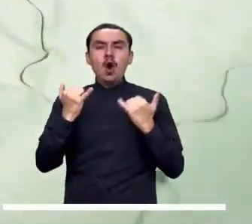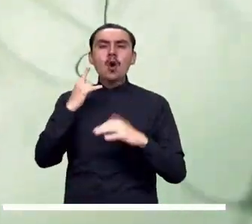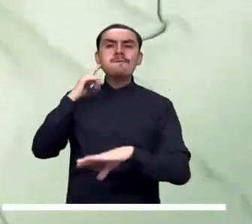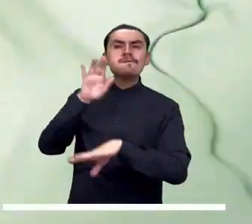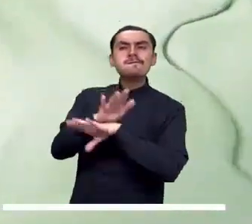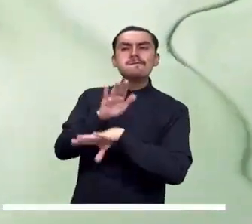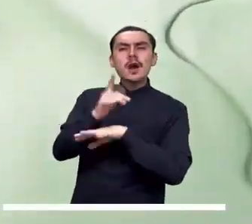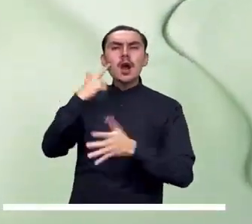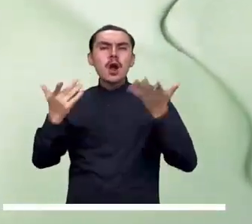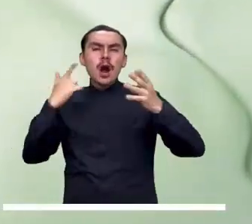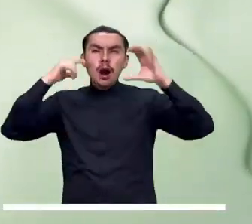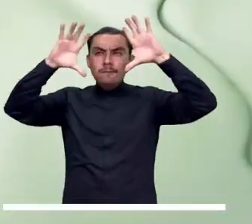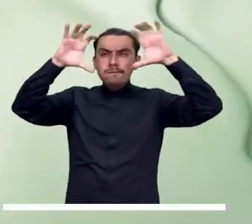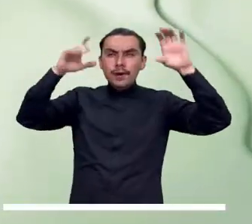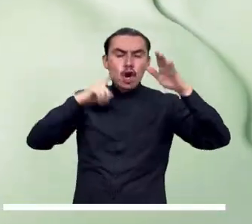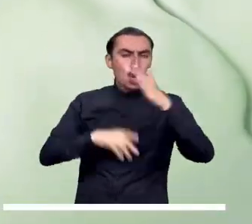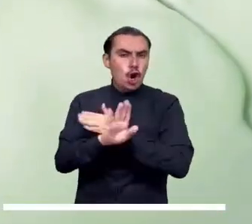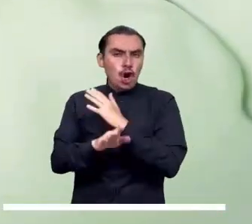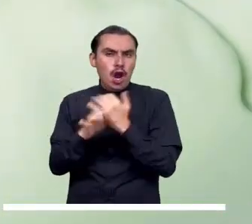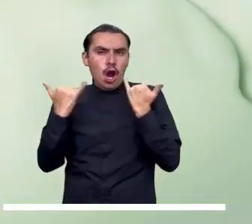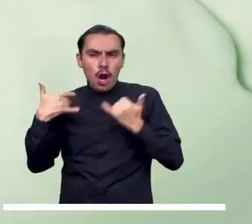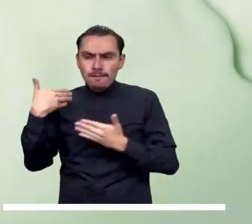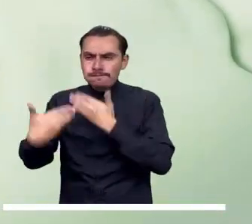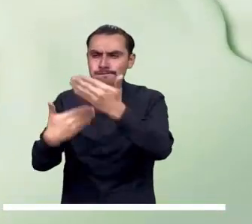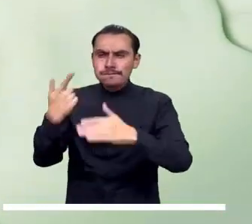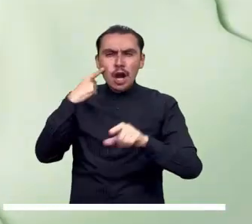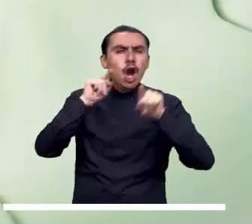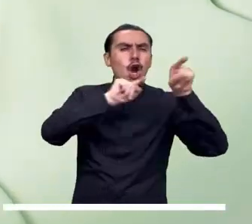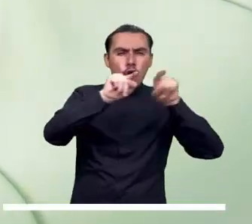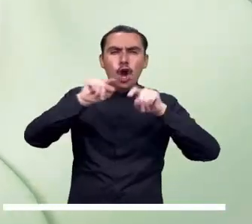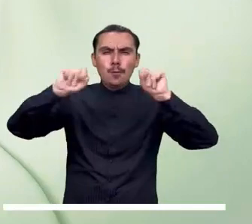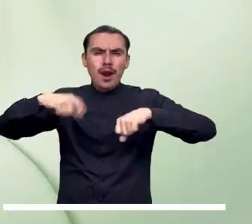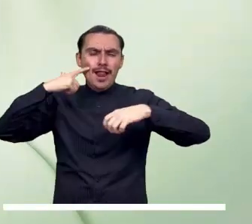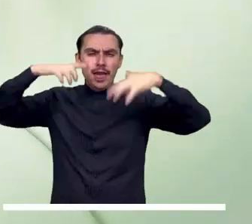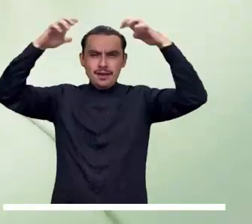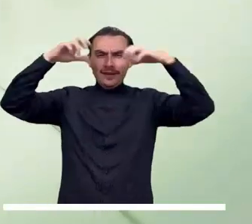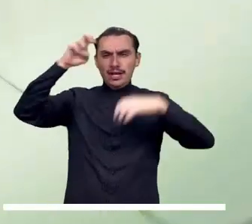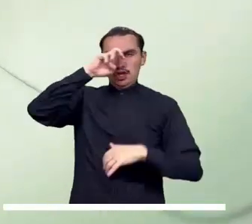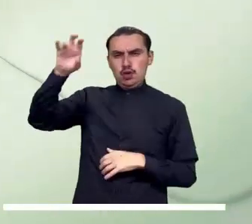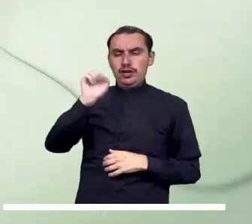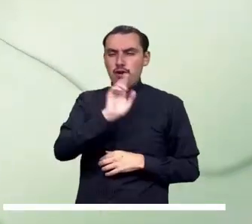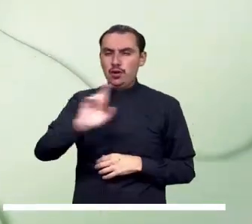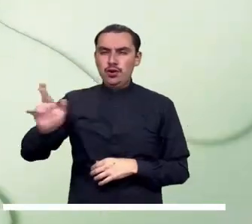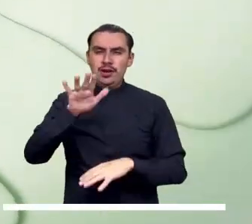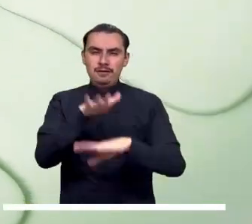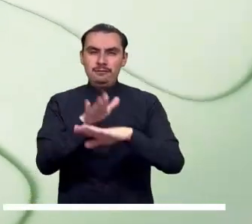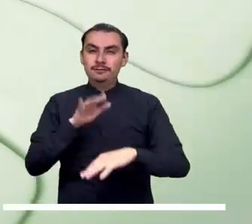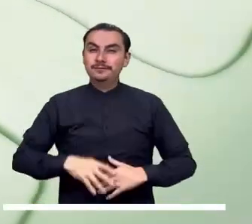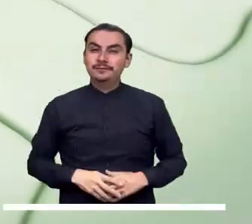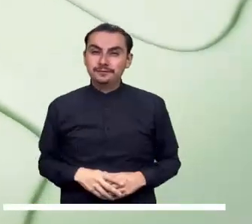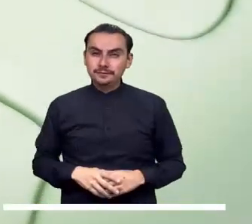El tiempo seco y semi nublado persistirá durante las horas de la tarde en la capital del país.